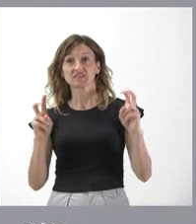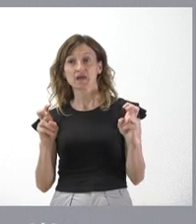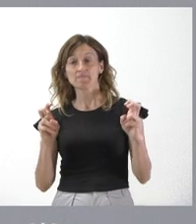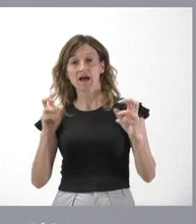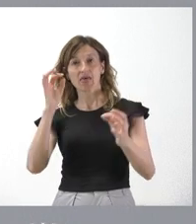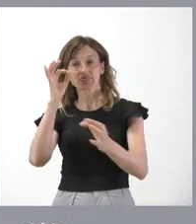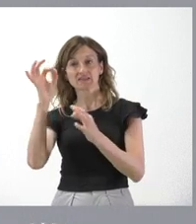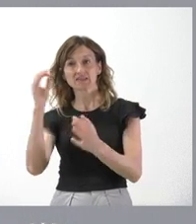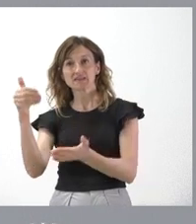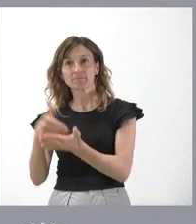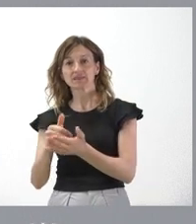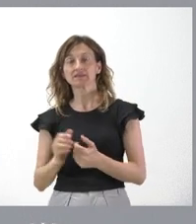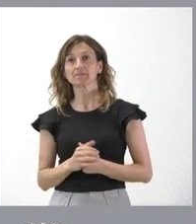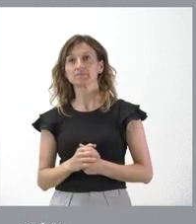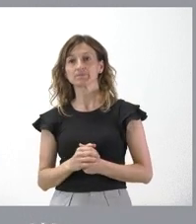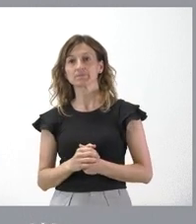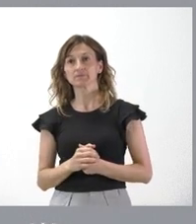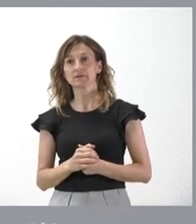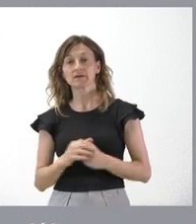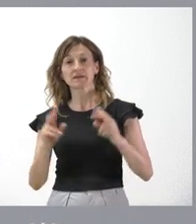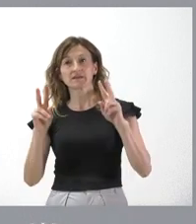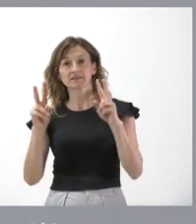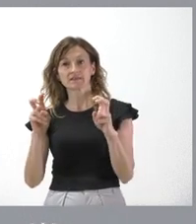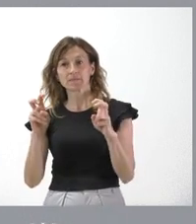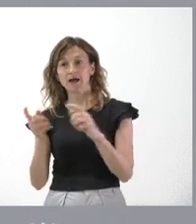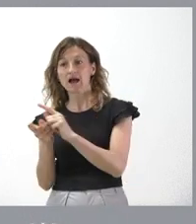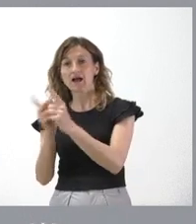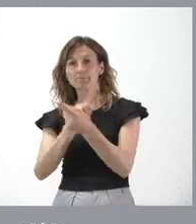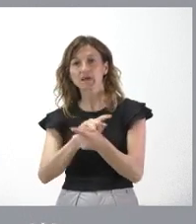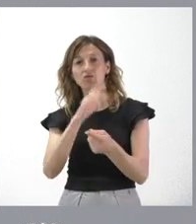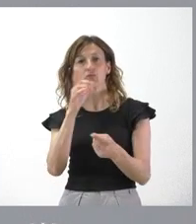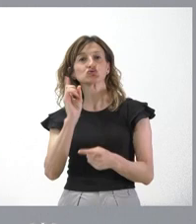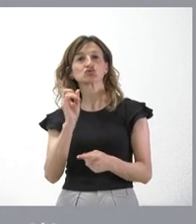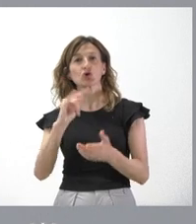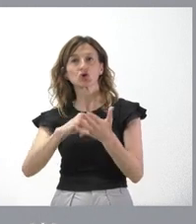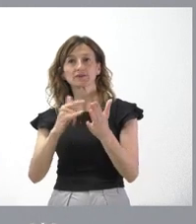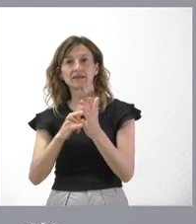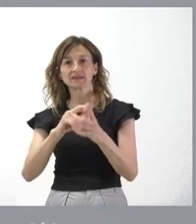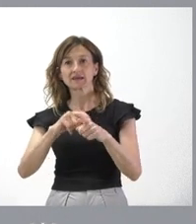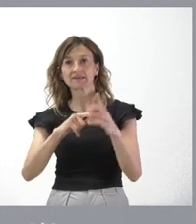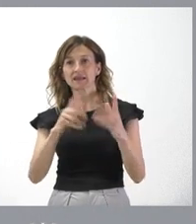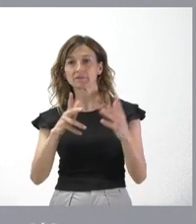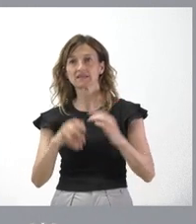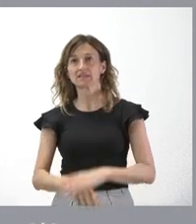detalle que usted plantea, pero sí quédese con la idea que la cuestión que lo motiva es estrictamente técnica y de carácter administrativo.